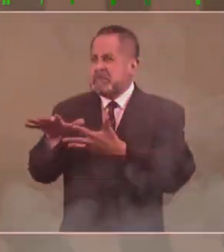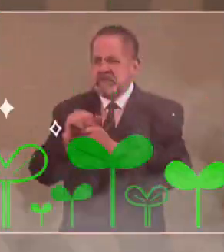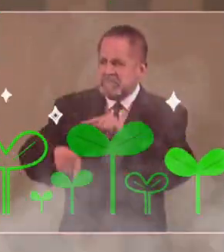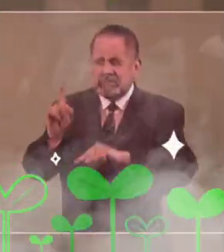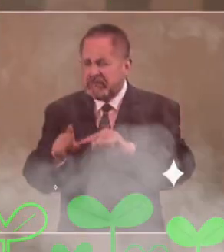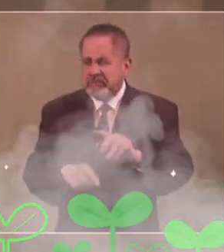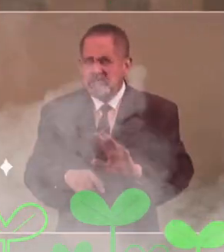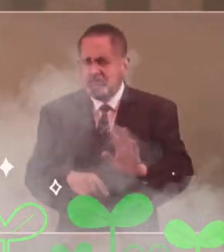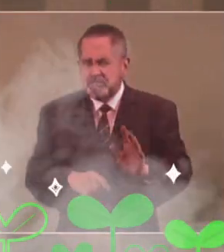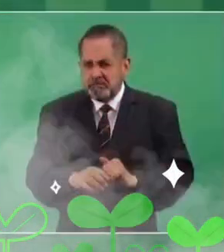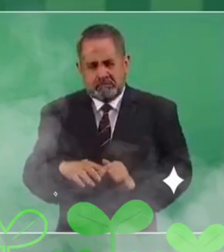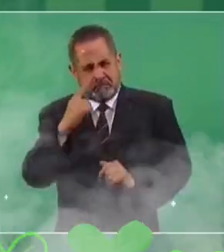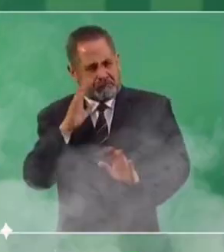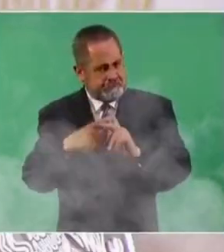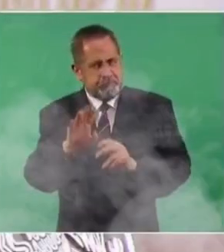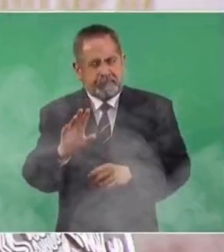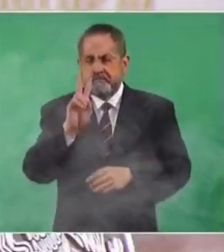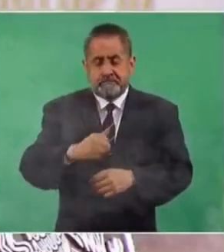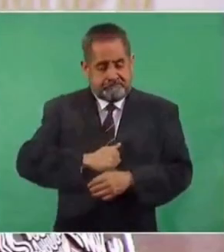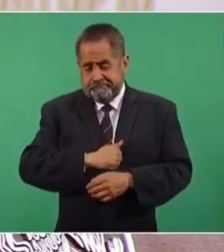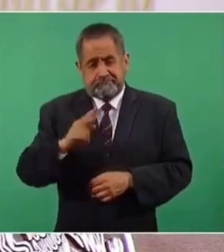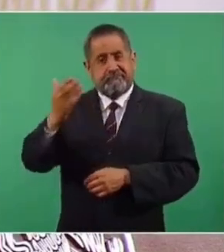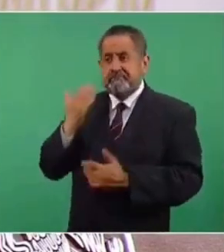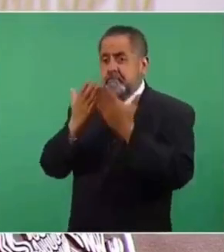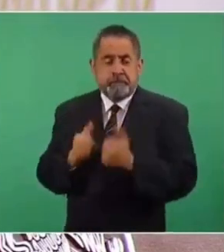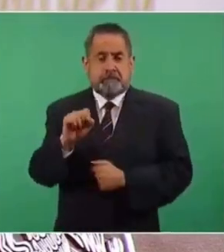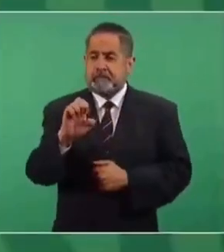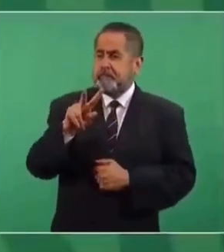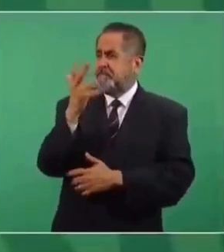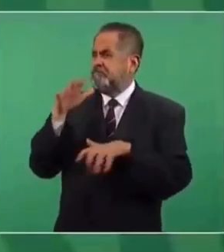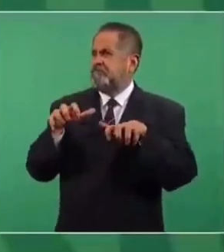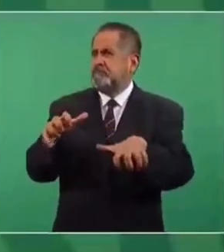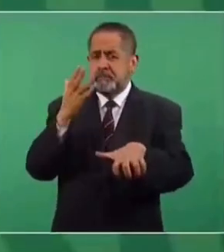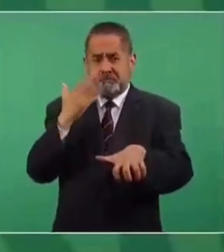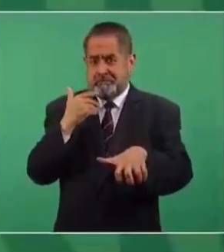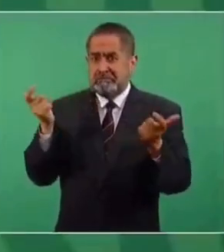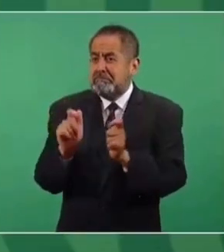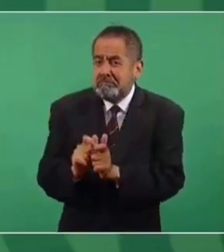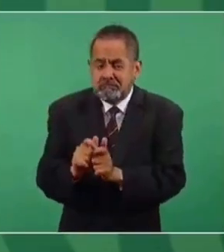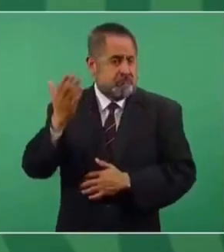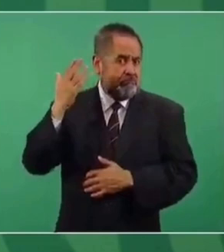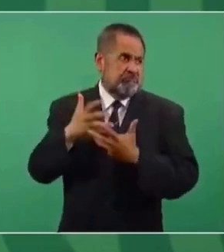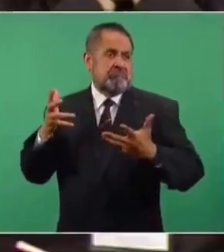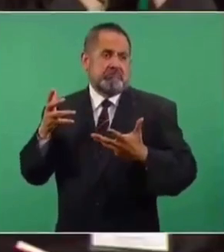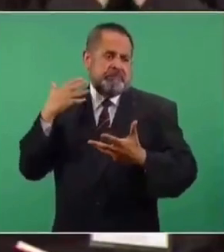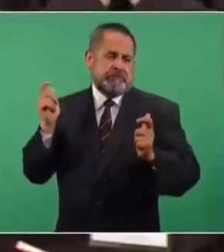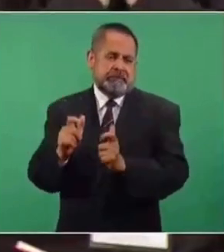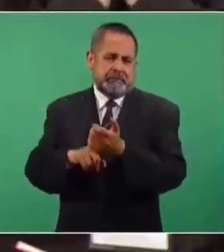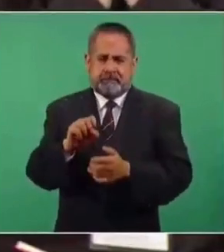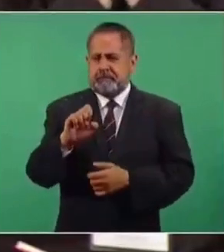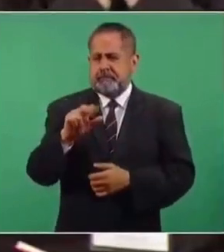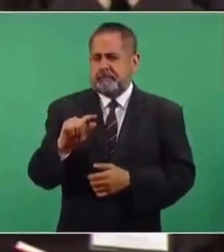Para empezar, ya no hay selva, desgraciadamente, o sea, es muy poco lo que queda de selva tropical,